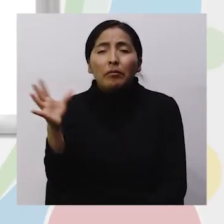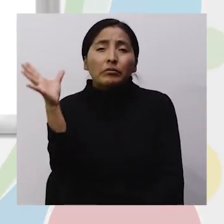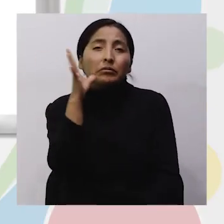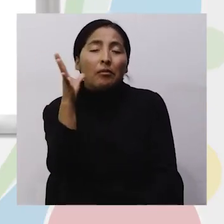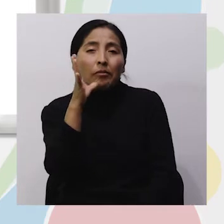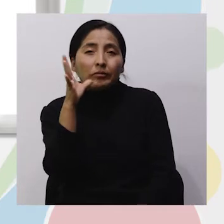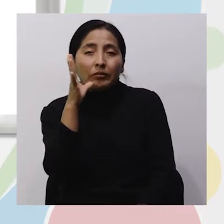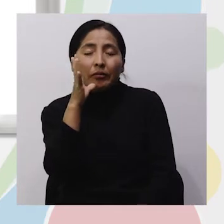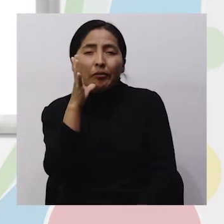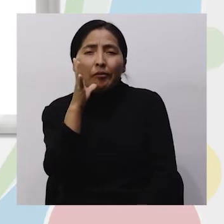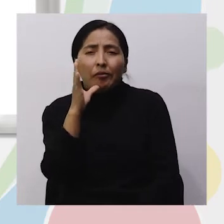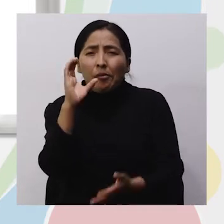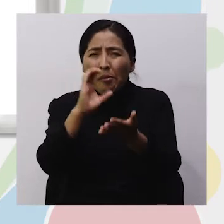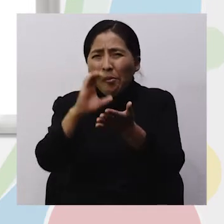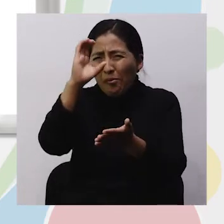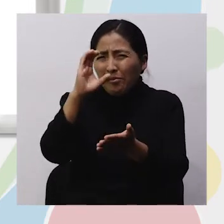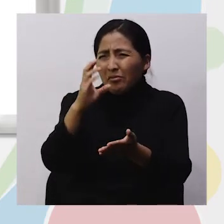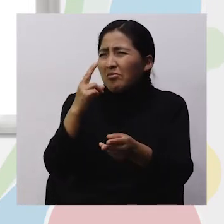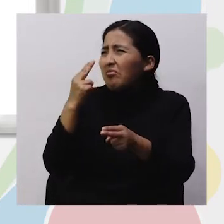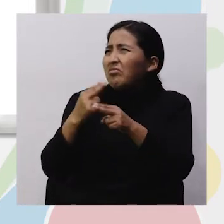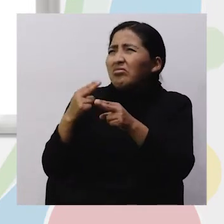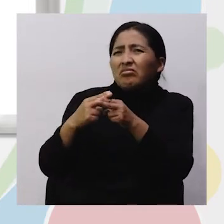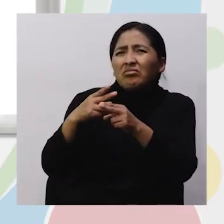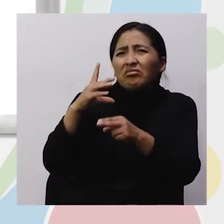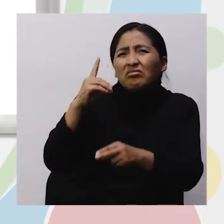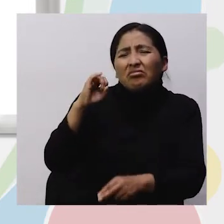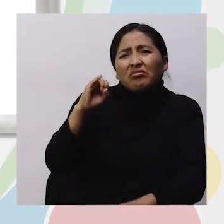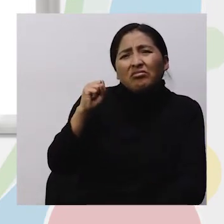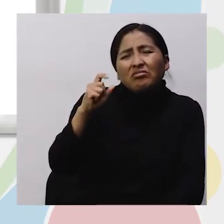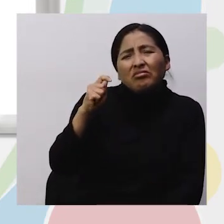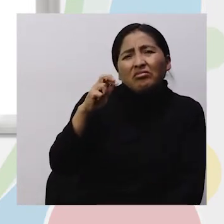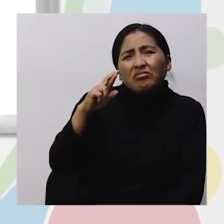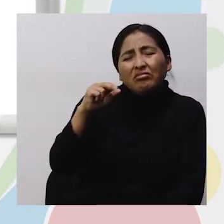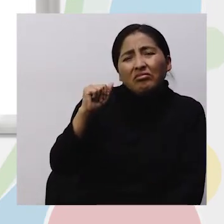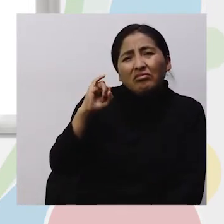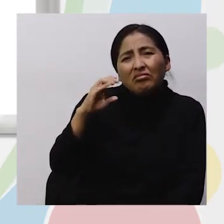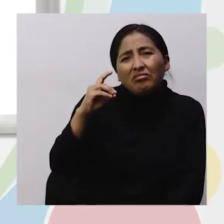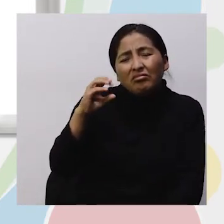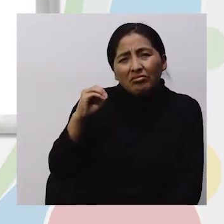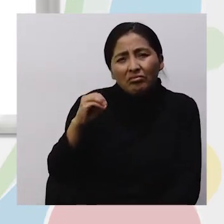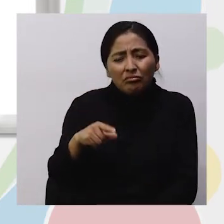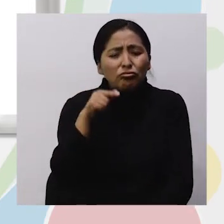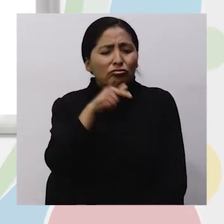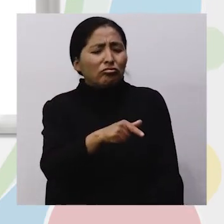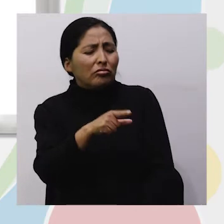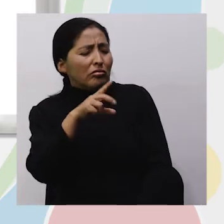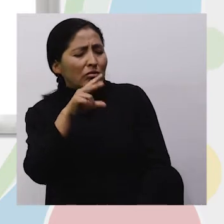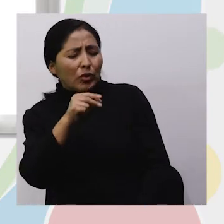Mamá, mamá, en el colegio me llaman distraído Y dice, Juanito, tú vives en la casa de enfrente